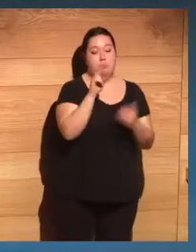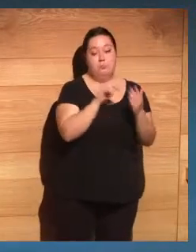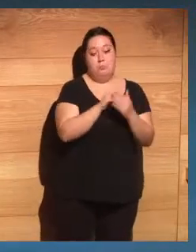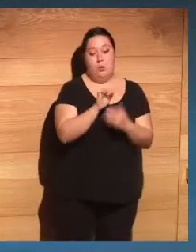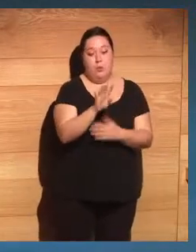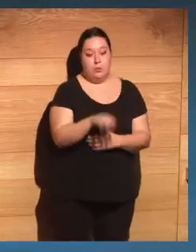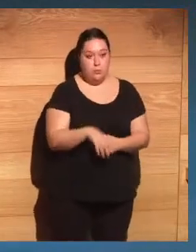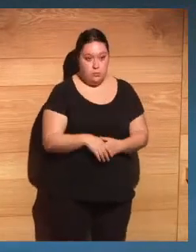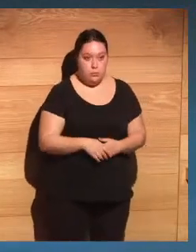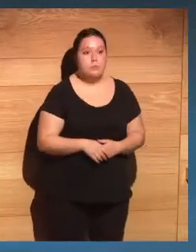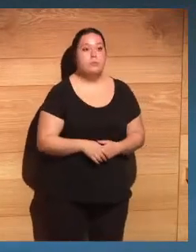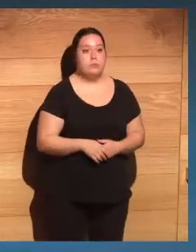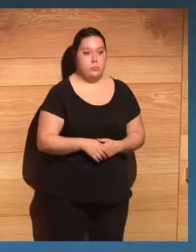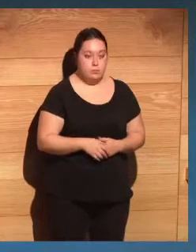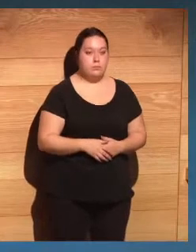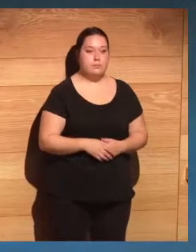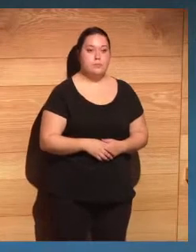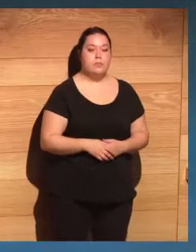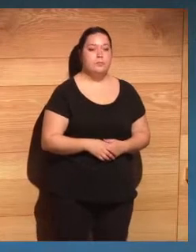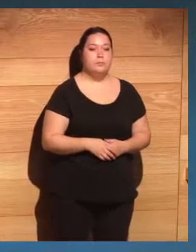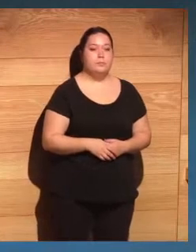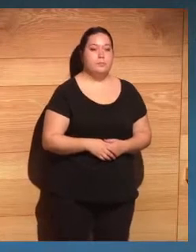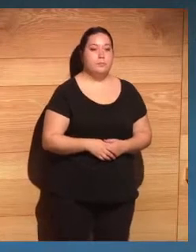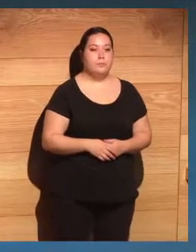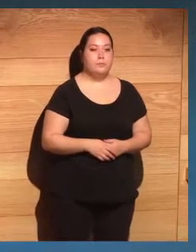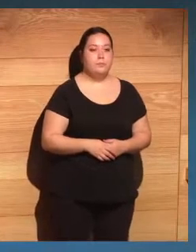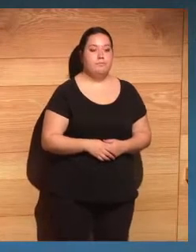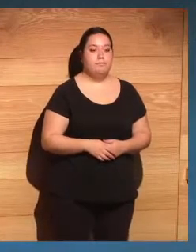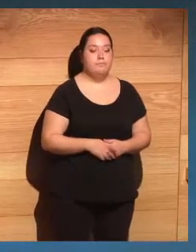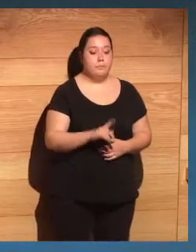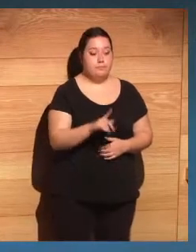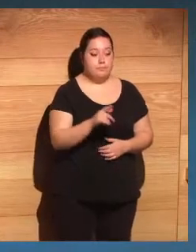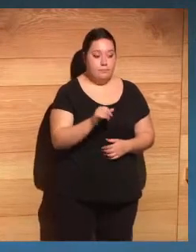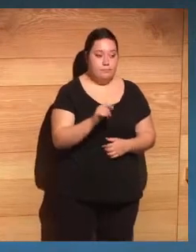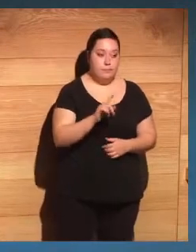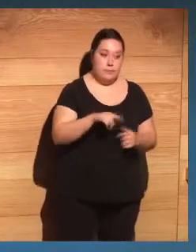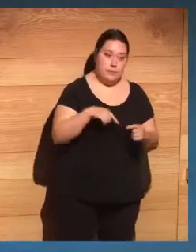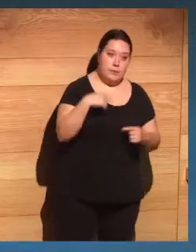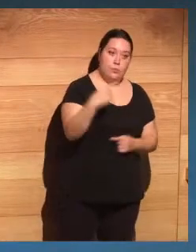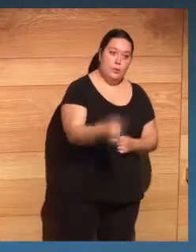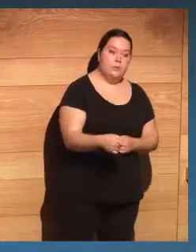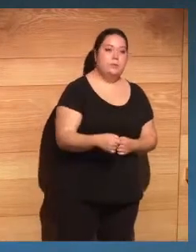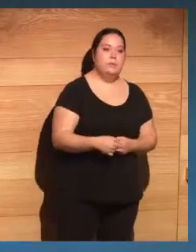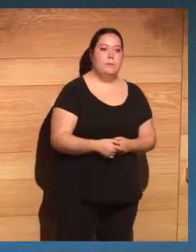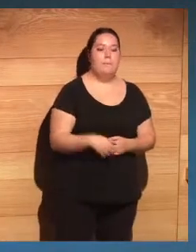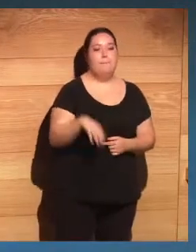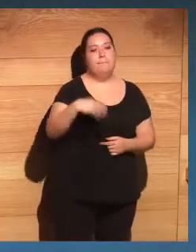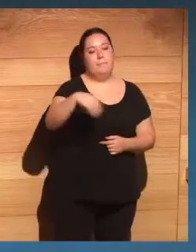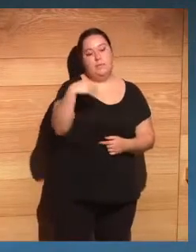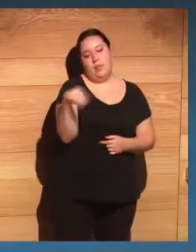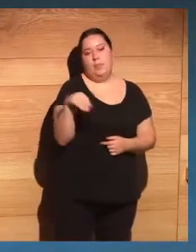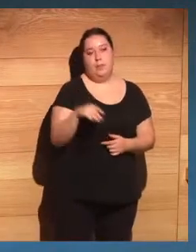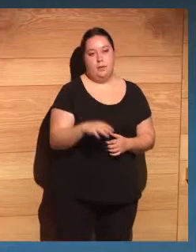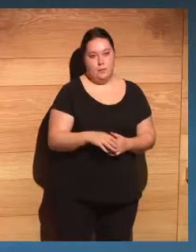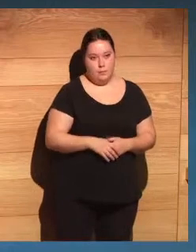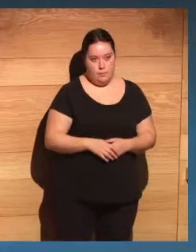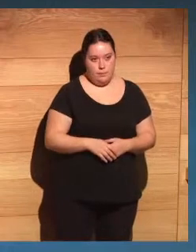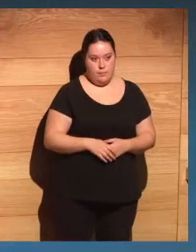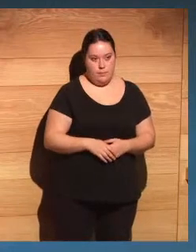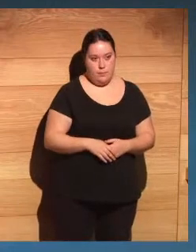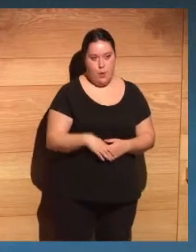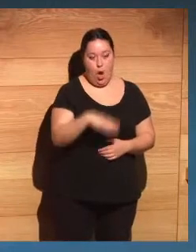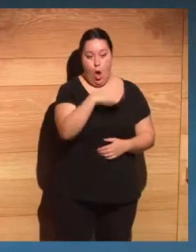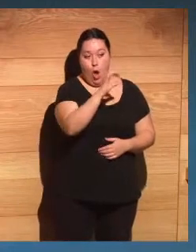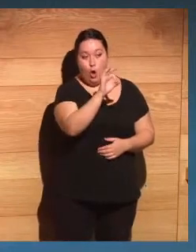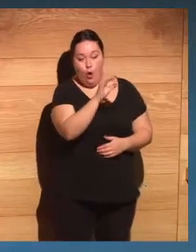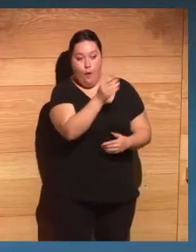Fue nombrado vicepresidente del Consejo Superior de Administraciones Científicas y posteriormente fue subpresidente en funciones. Cofundador